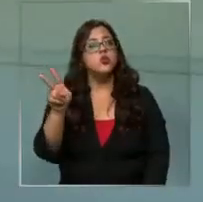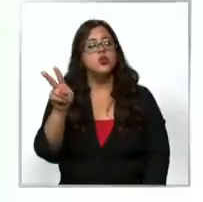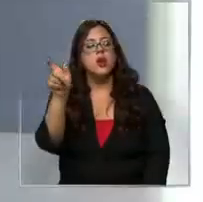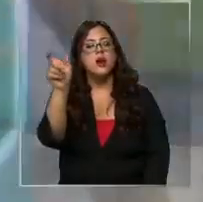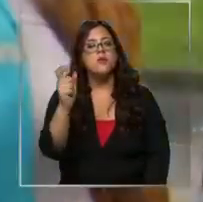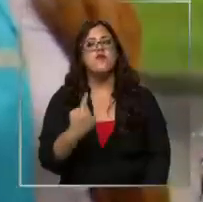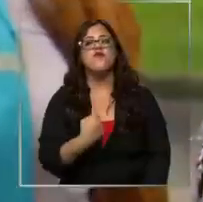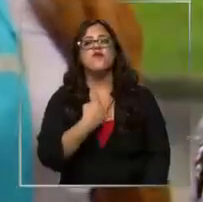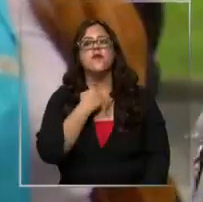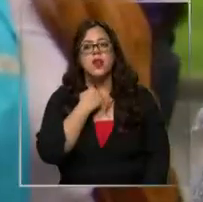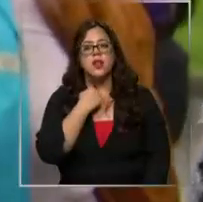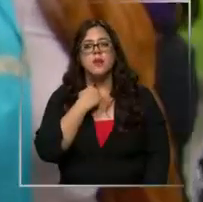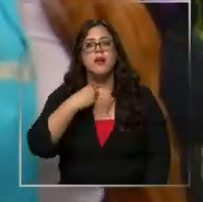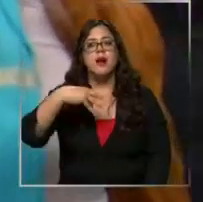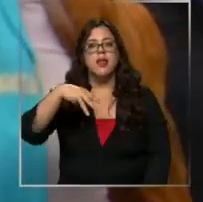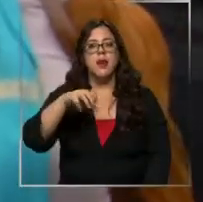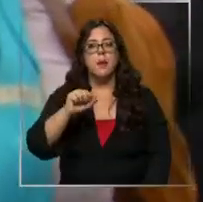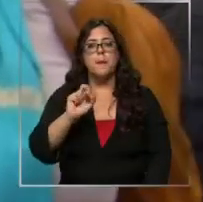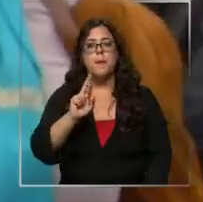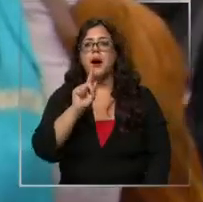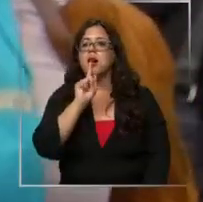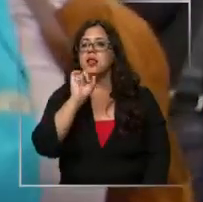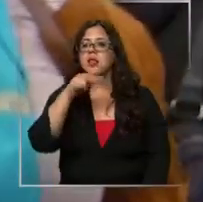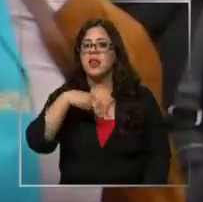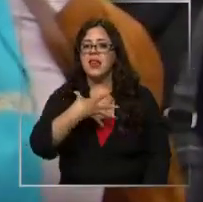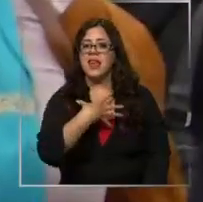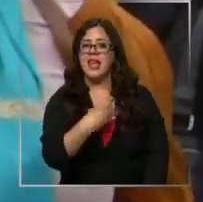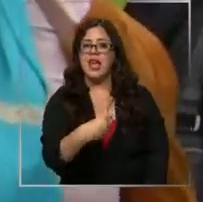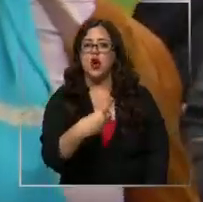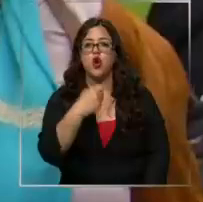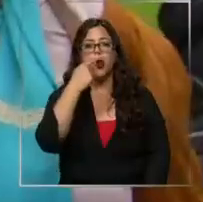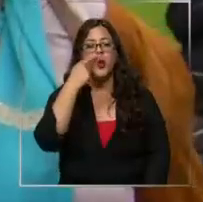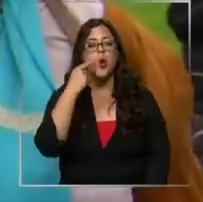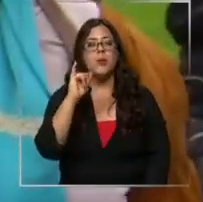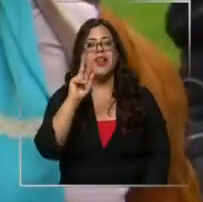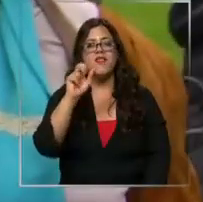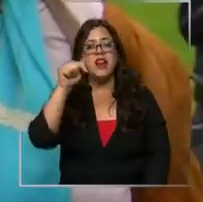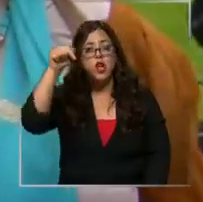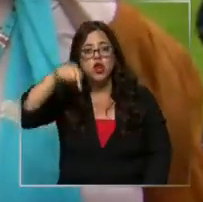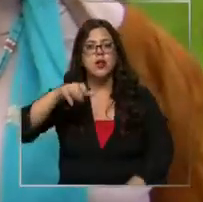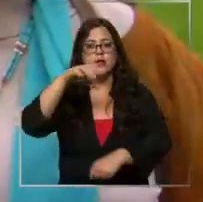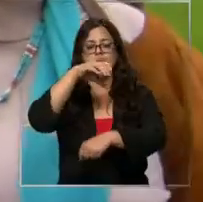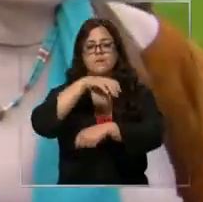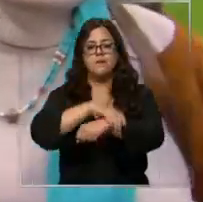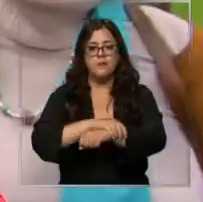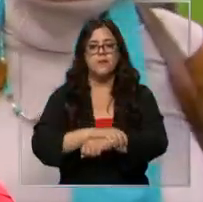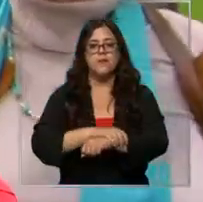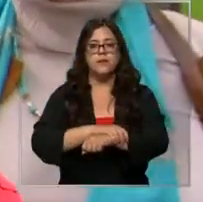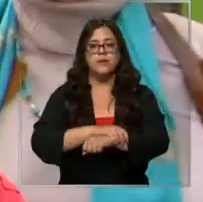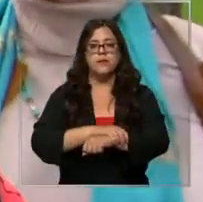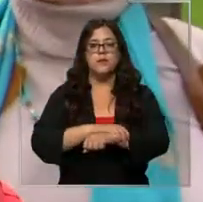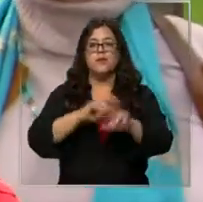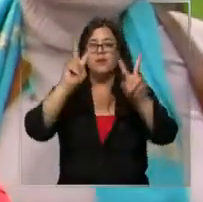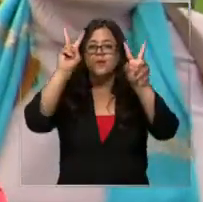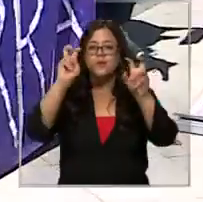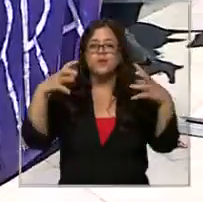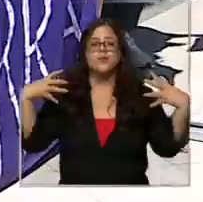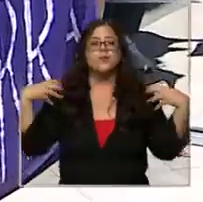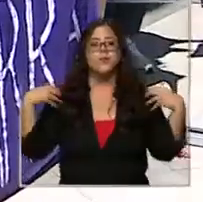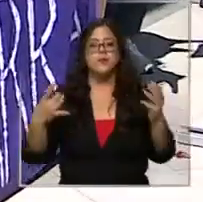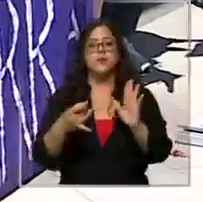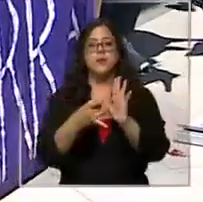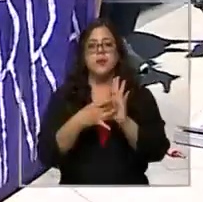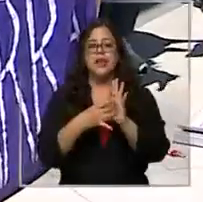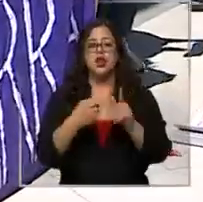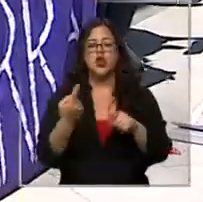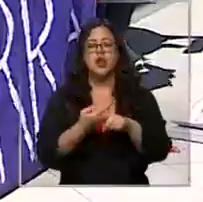de las víctimas de Martín Pradenas, hijo de Iván, quien hoy ha sido entonces detenido por su presunta responsabilidad en este delito de